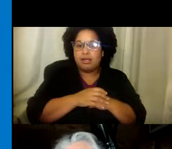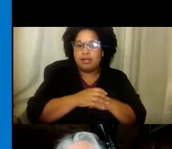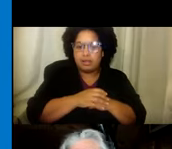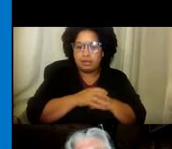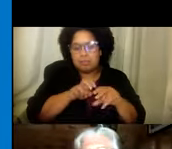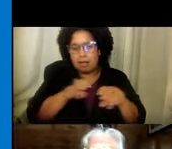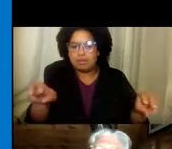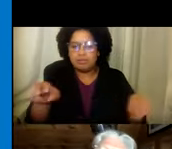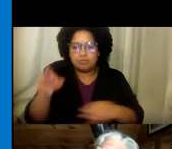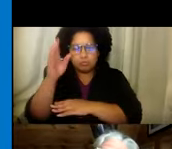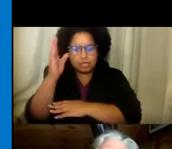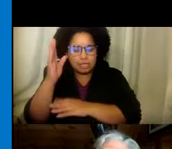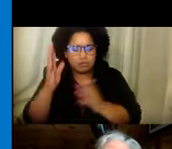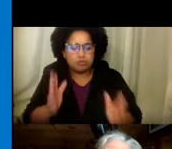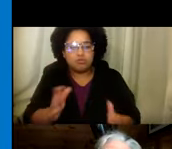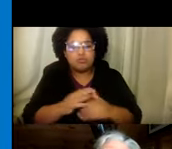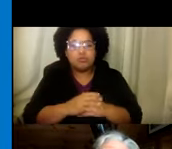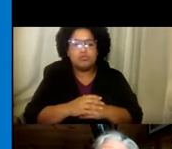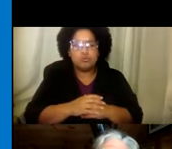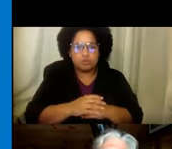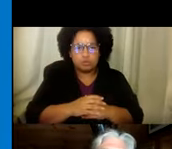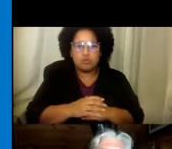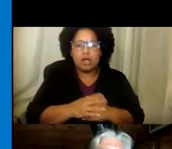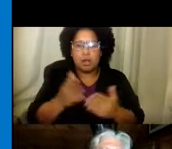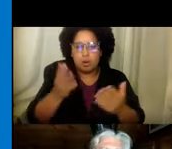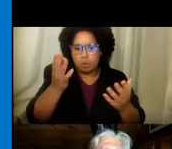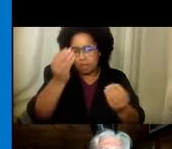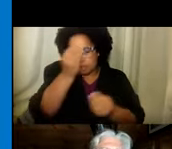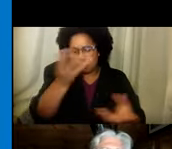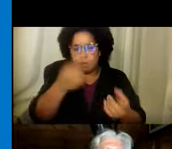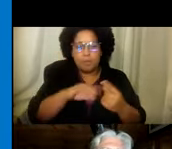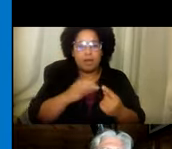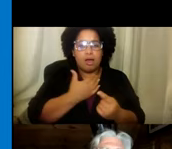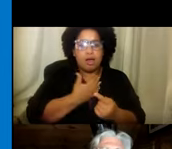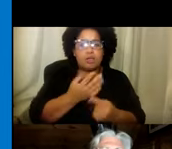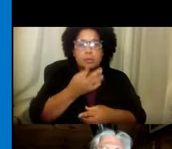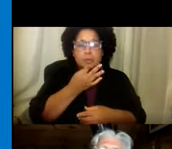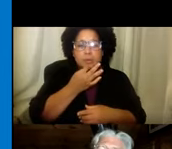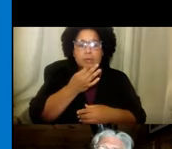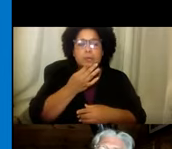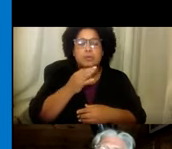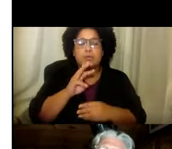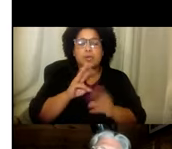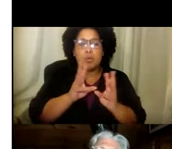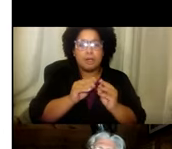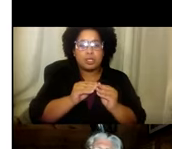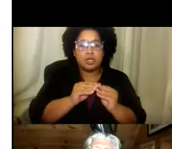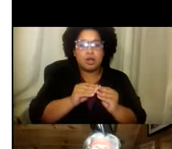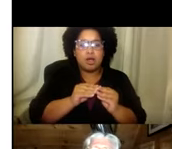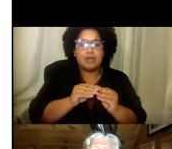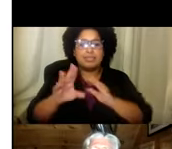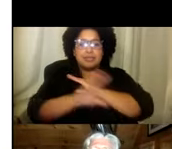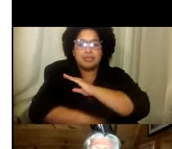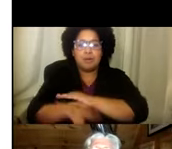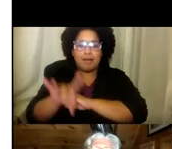gracias. A nuestros presentadores. Panelistas. Y al terminar. Me gustaría. Informarles a todos. Nuestro próximo seminario web. Que será el día.